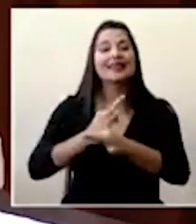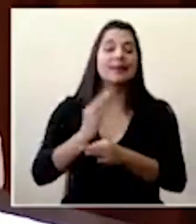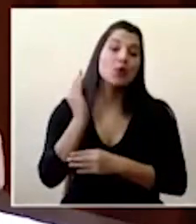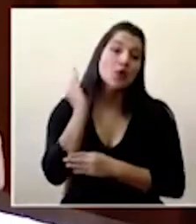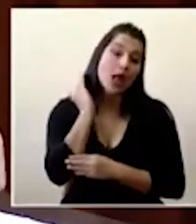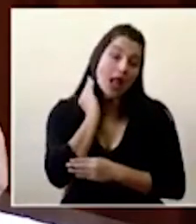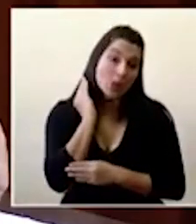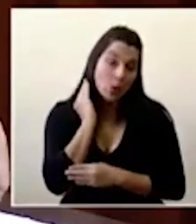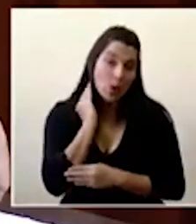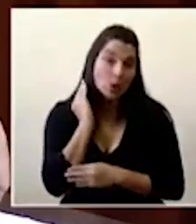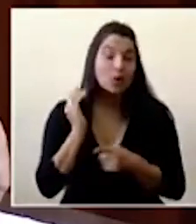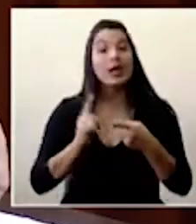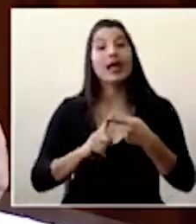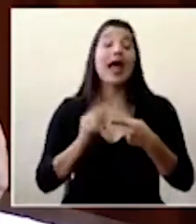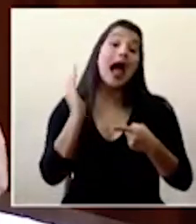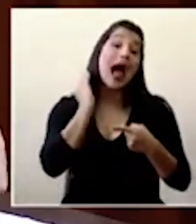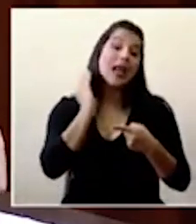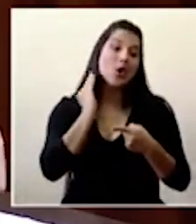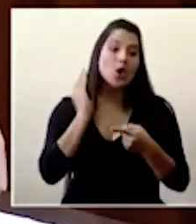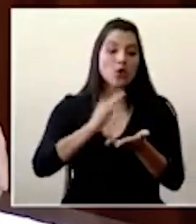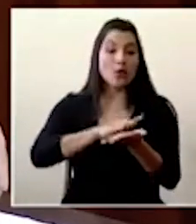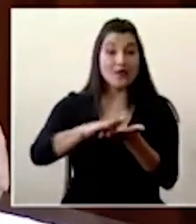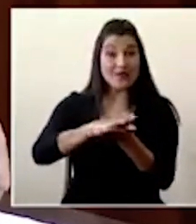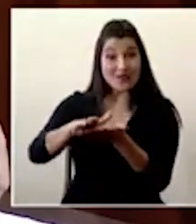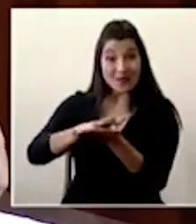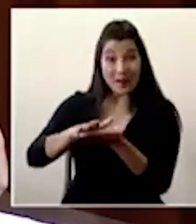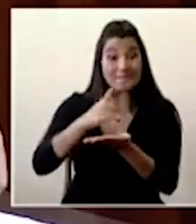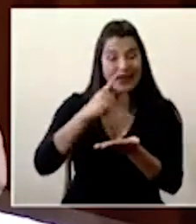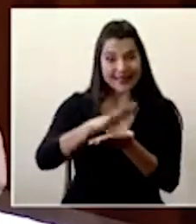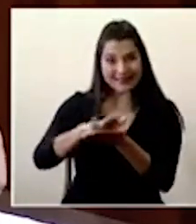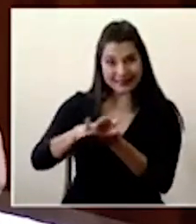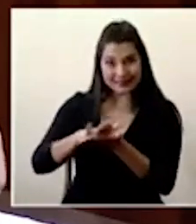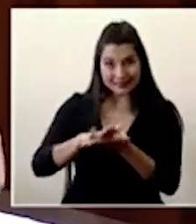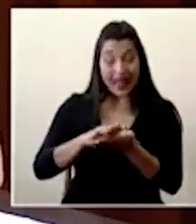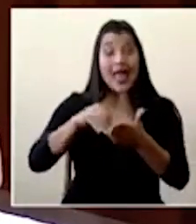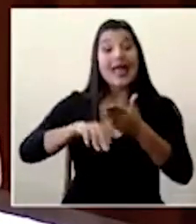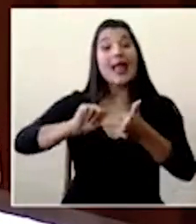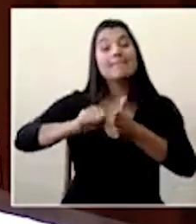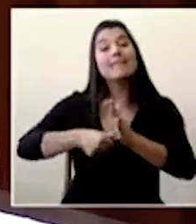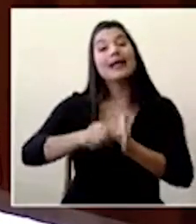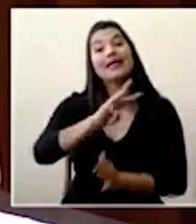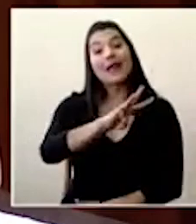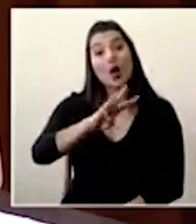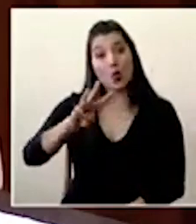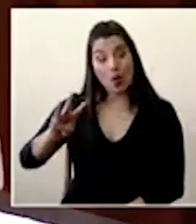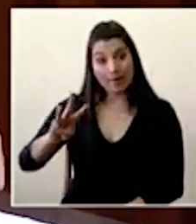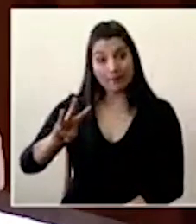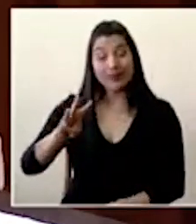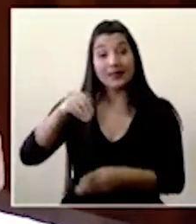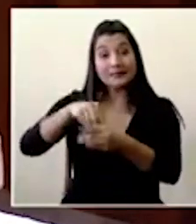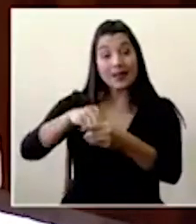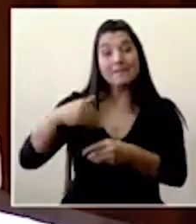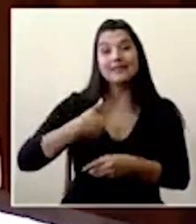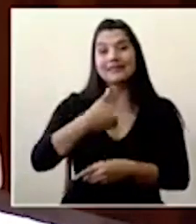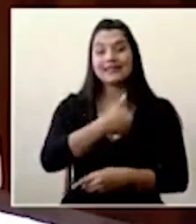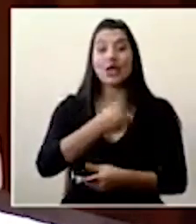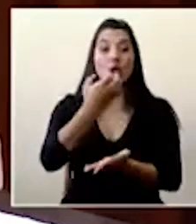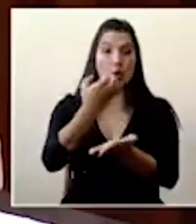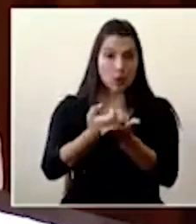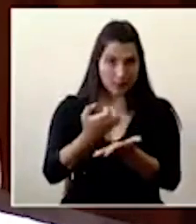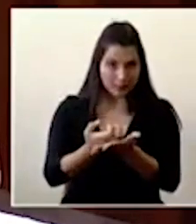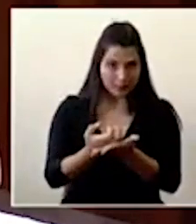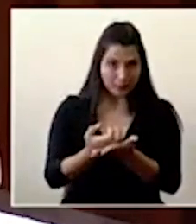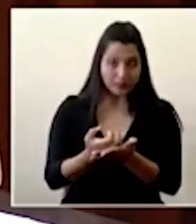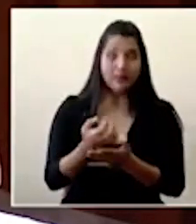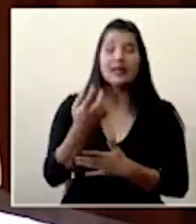fricciones, ese va a estar publicado en la página web del Ministerio de Economía. Entonces, para que las personas también, si bien es cierto